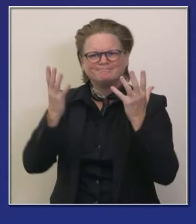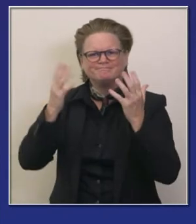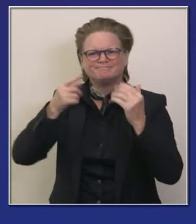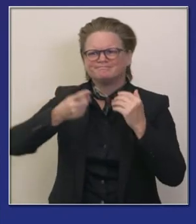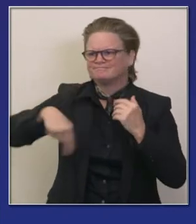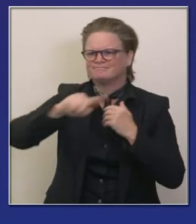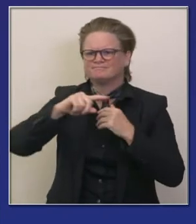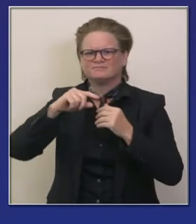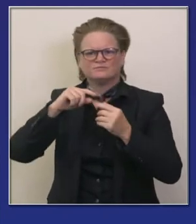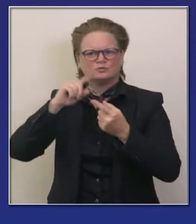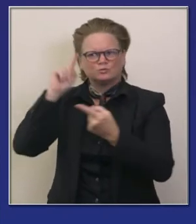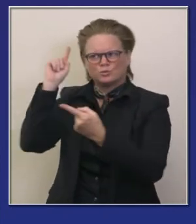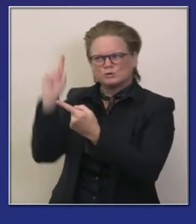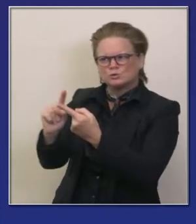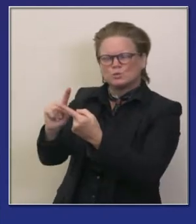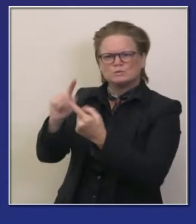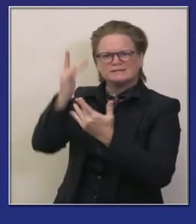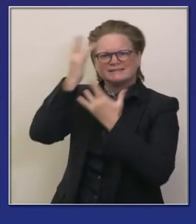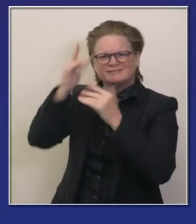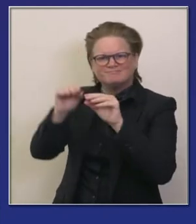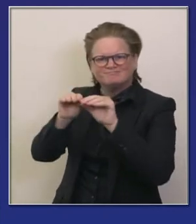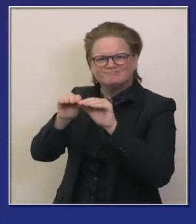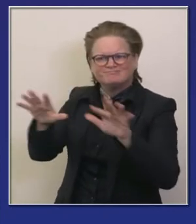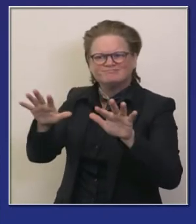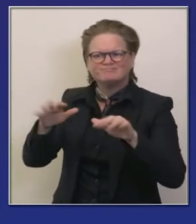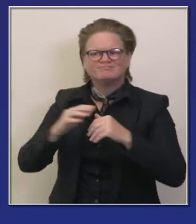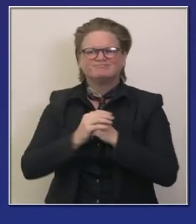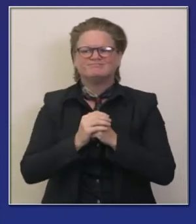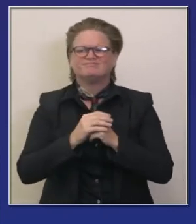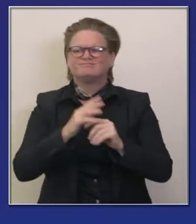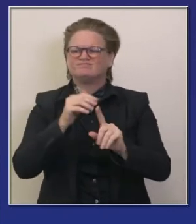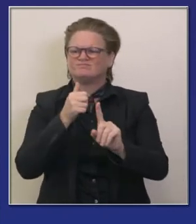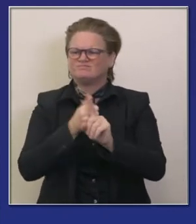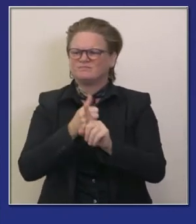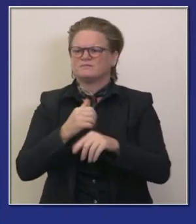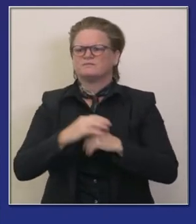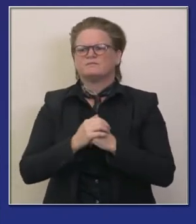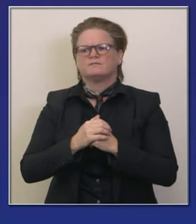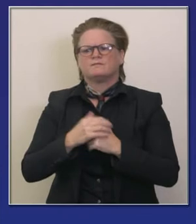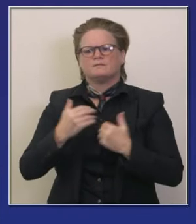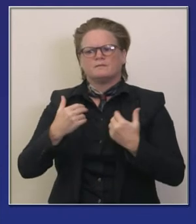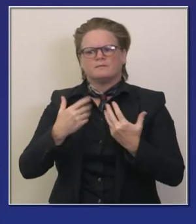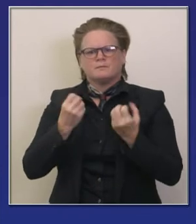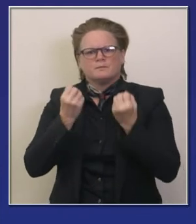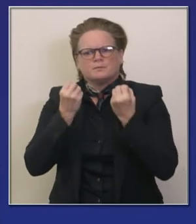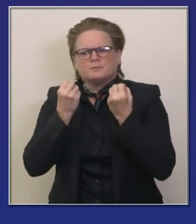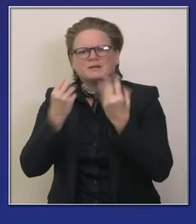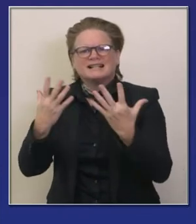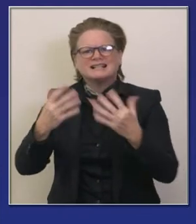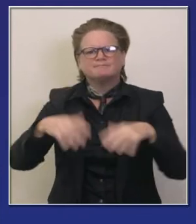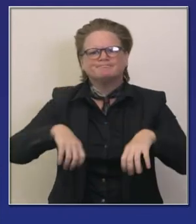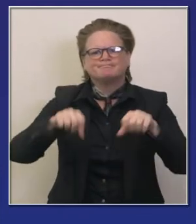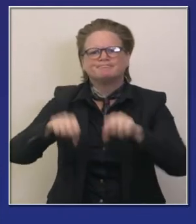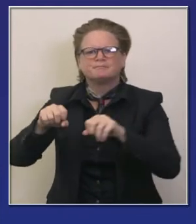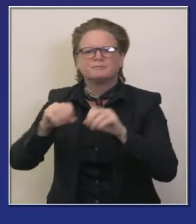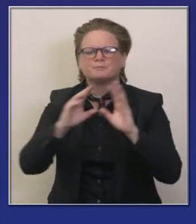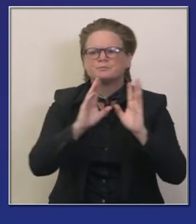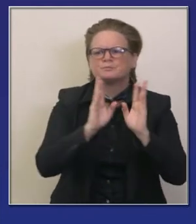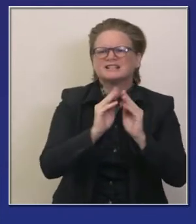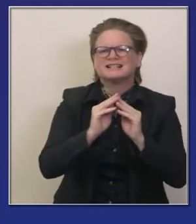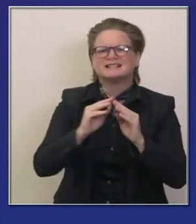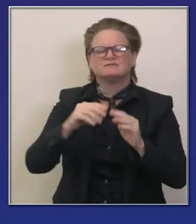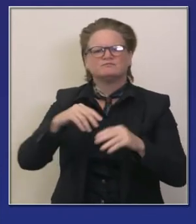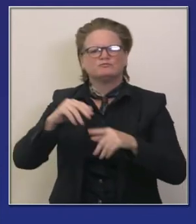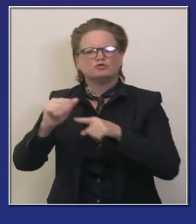número de muertes relacionadas a este virus y ha difundido muchos protocolos que han sido duplicados